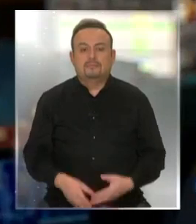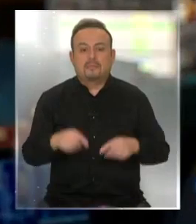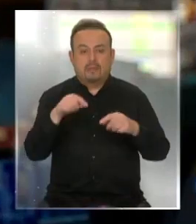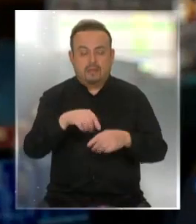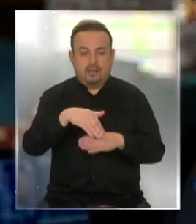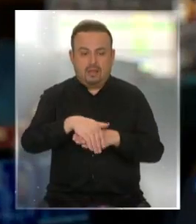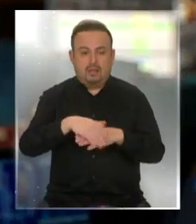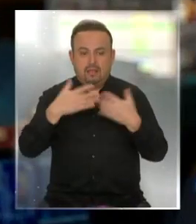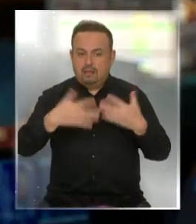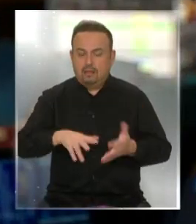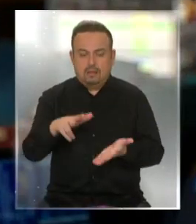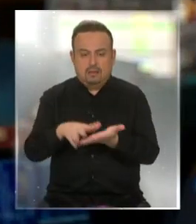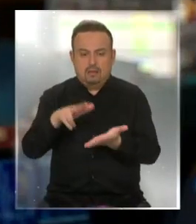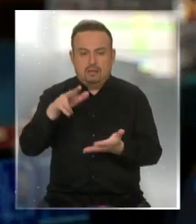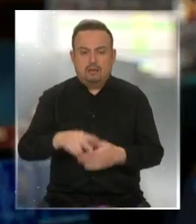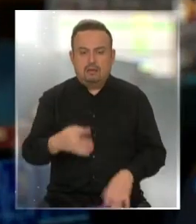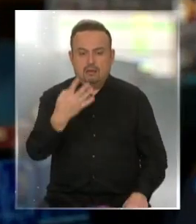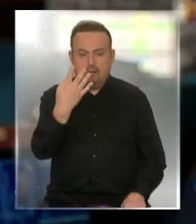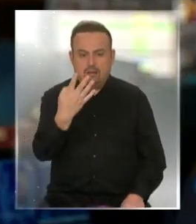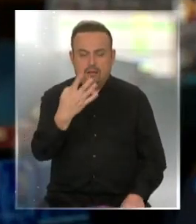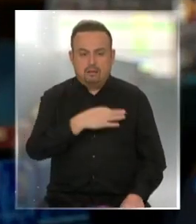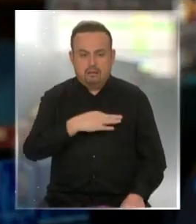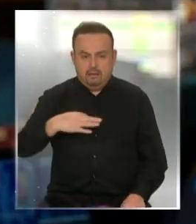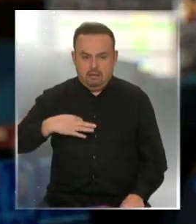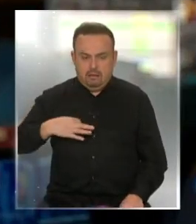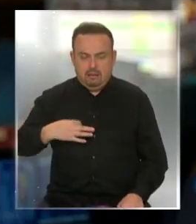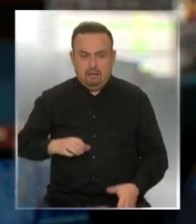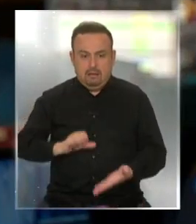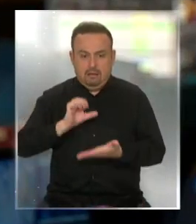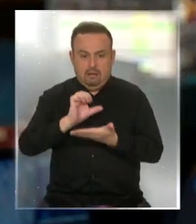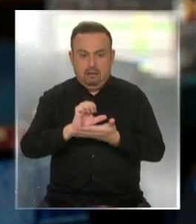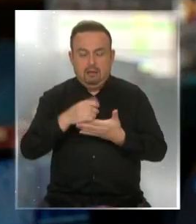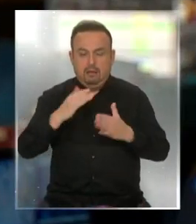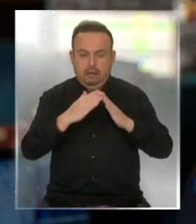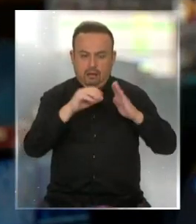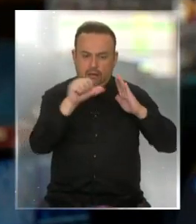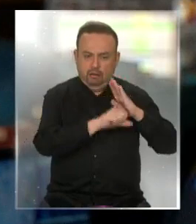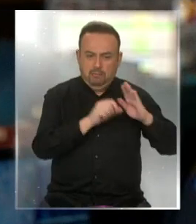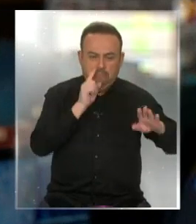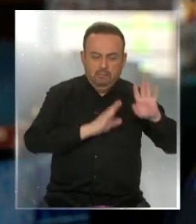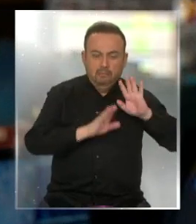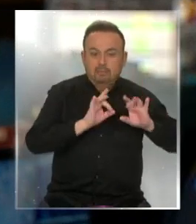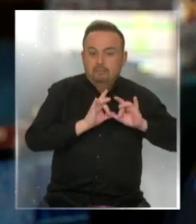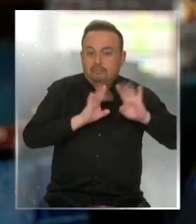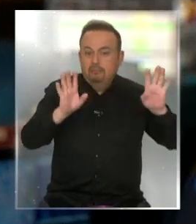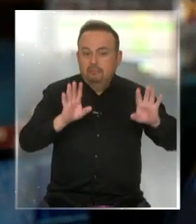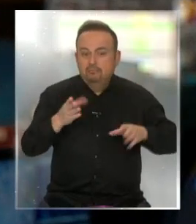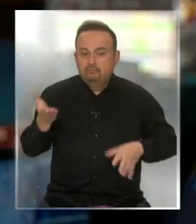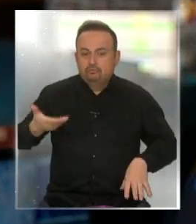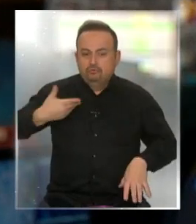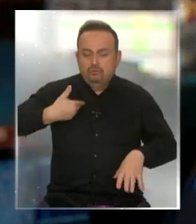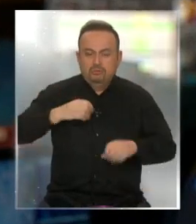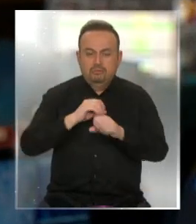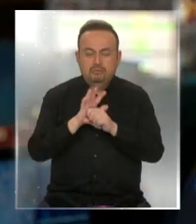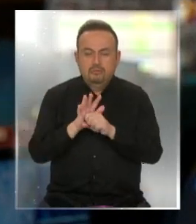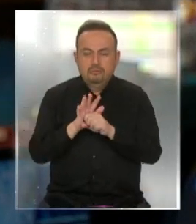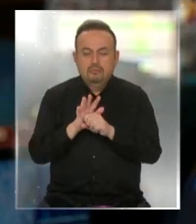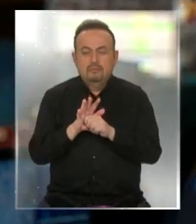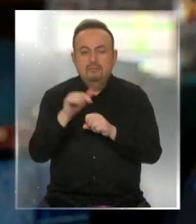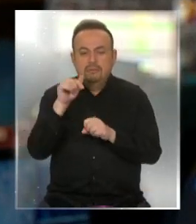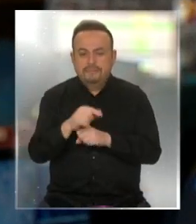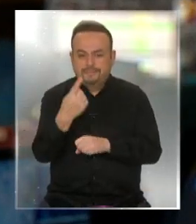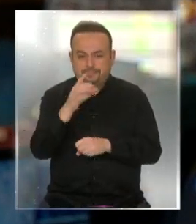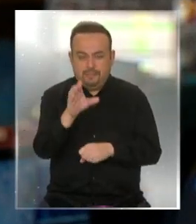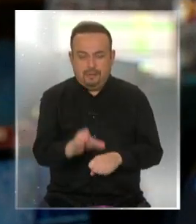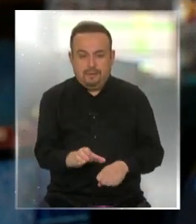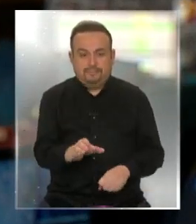Esta tarde se confirmó que son cuatro los ministros de Estado que están en cuarentena preventiva por posible contagio de coronavirus. Uno